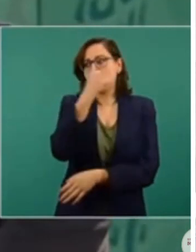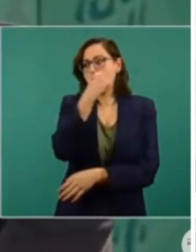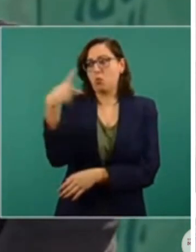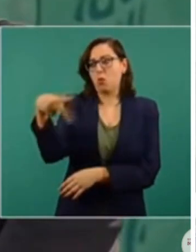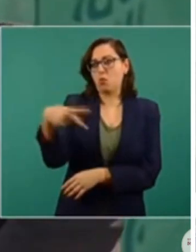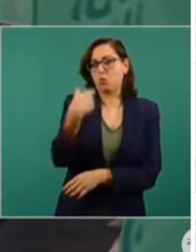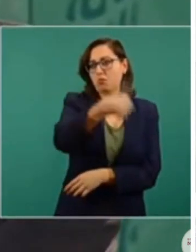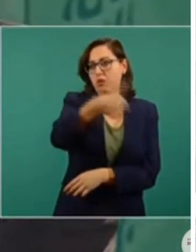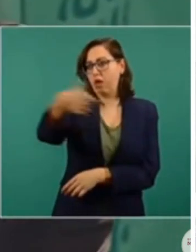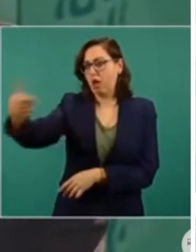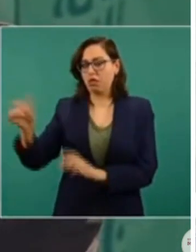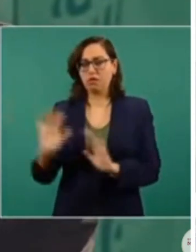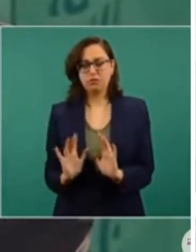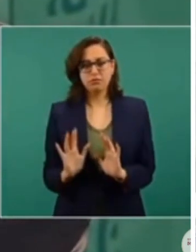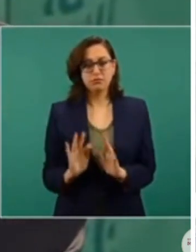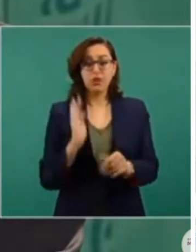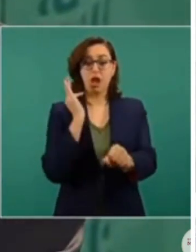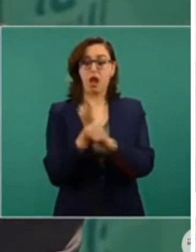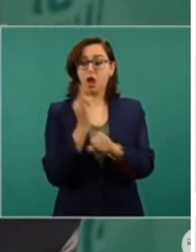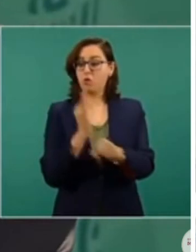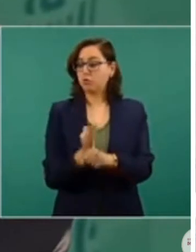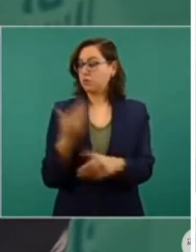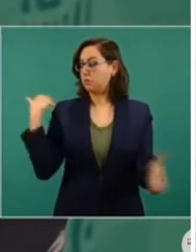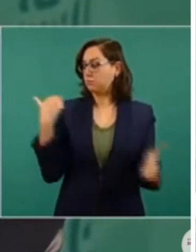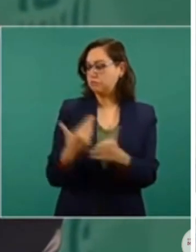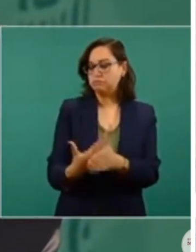dificultad por pandemia, suele